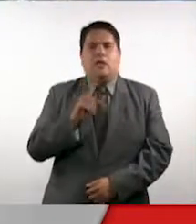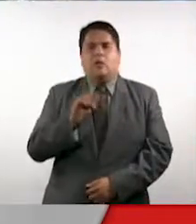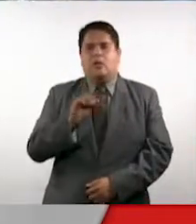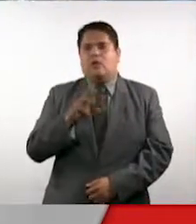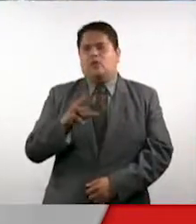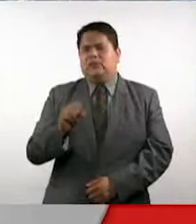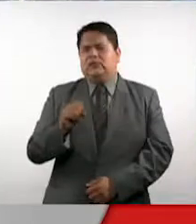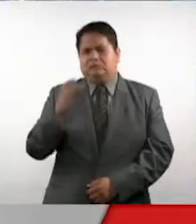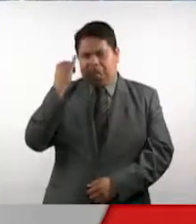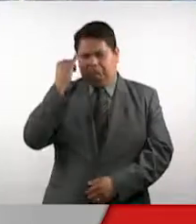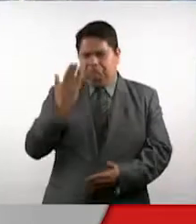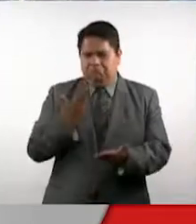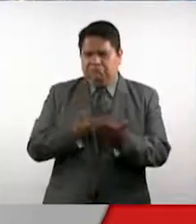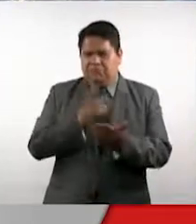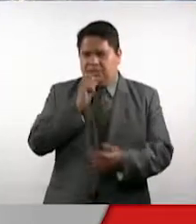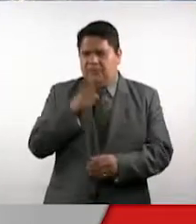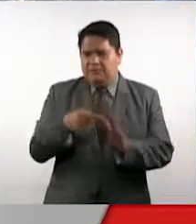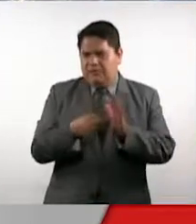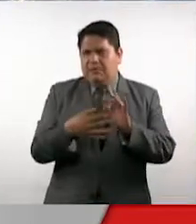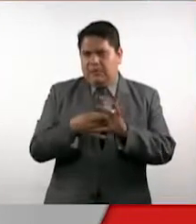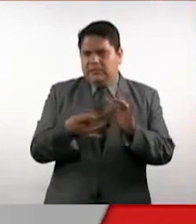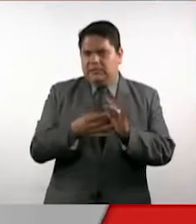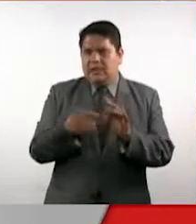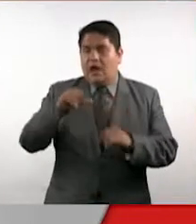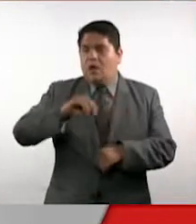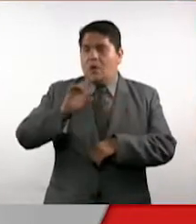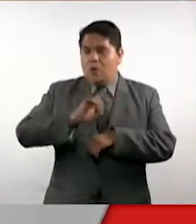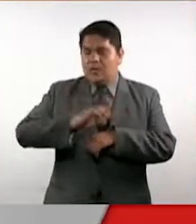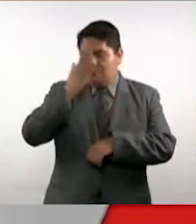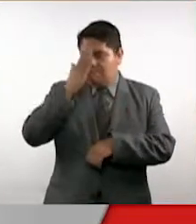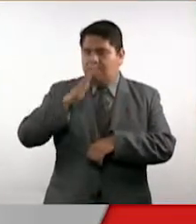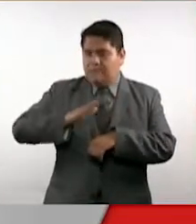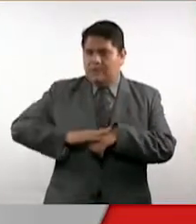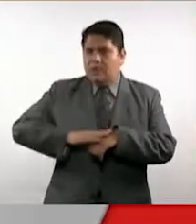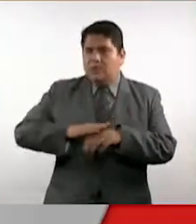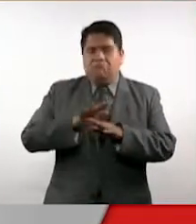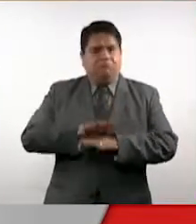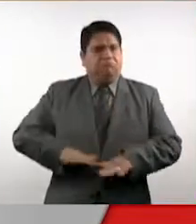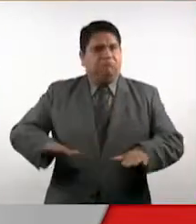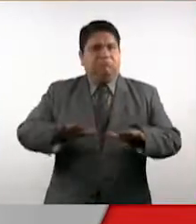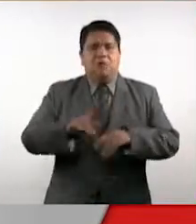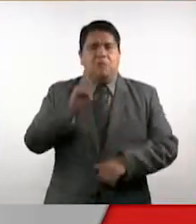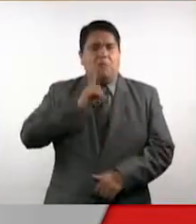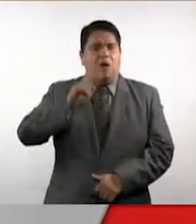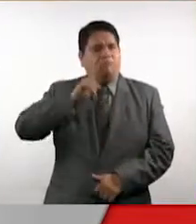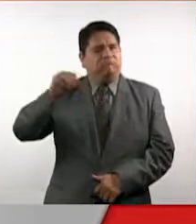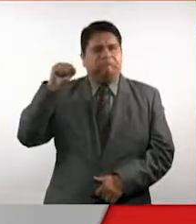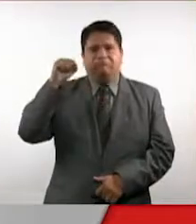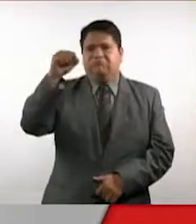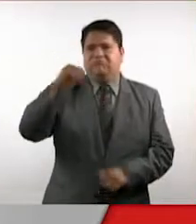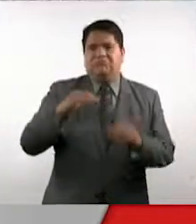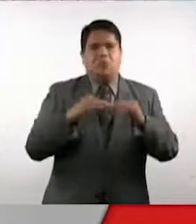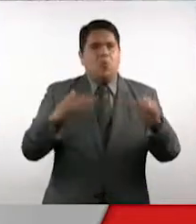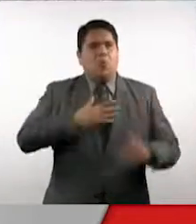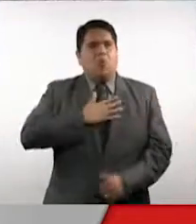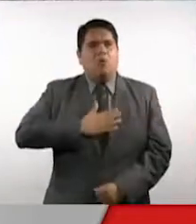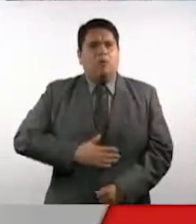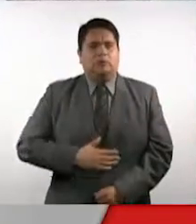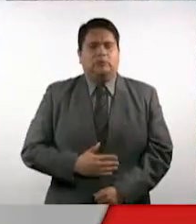también proponente de la iniciativa, destacó que este día quedará marcado como un hito en la lucha de las mujeres mexicanas por la igualdad.